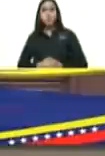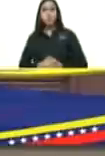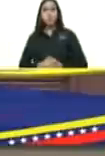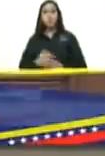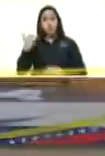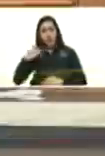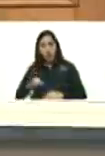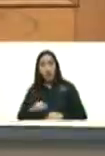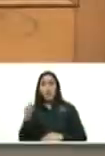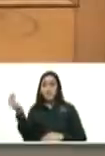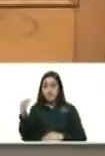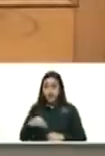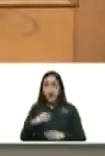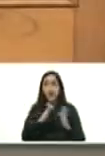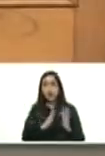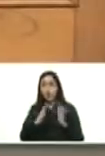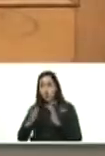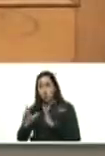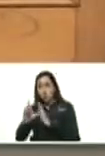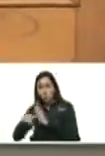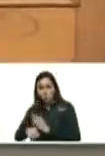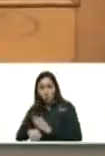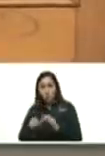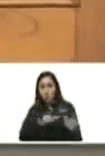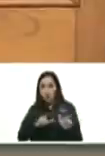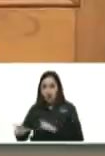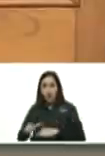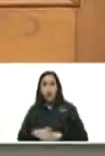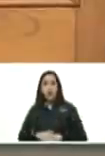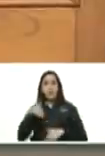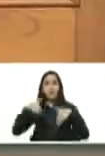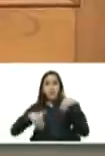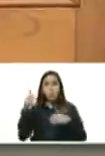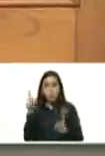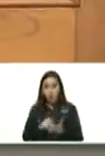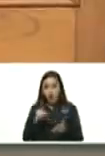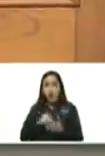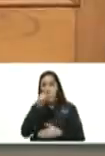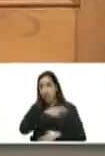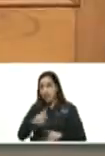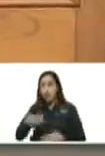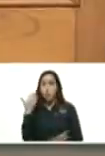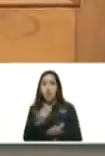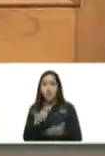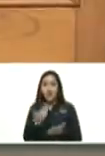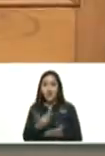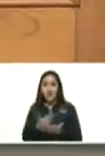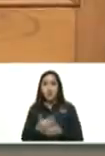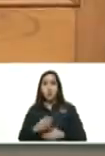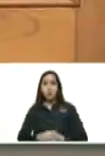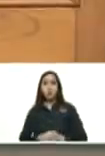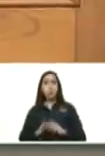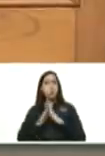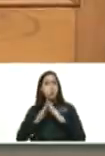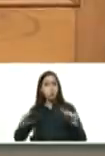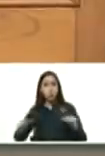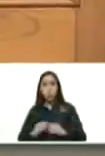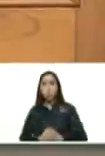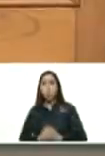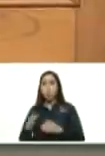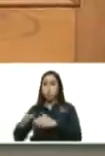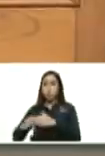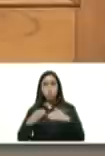auditorías posteriores y en todas participan los testigos de todos los partidos